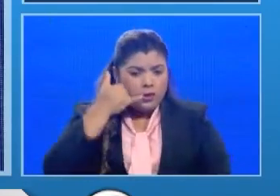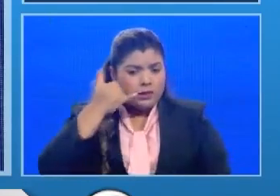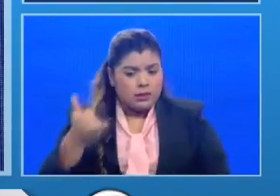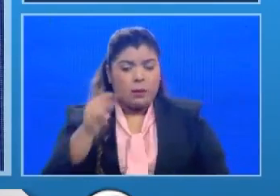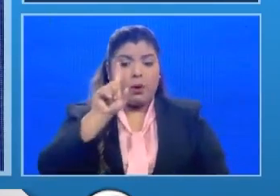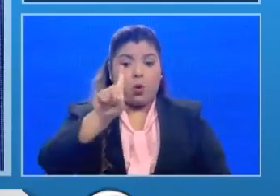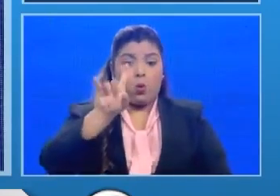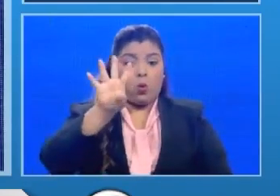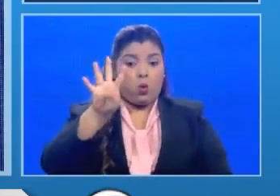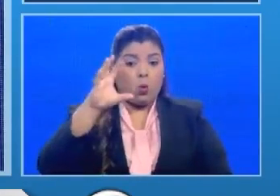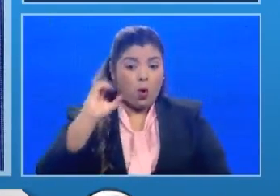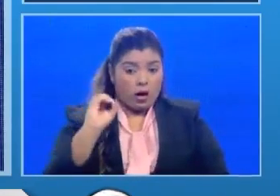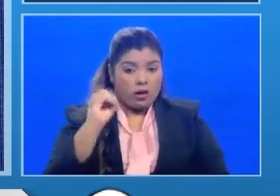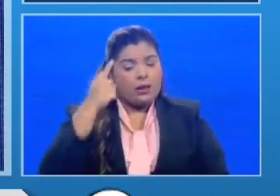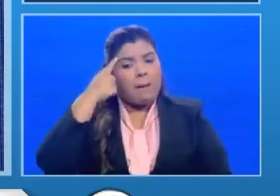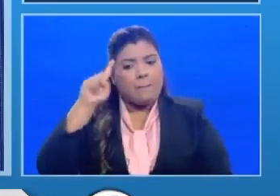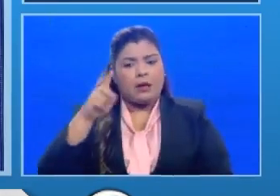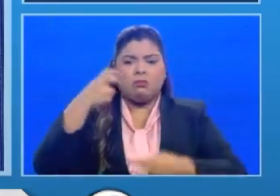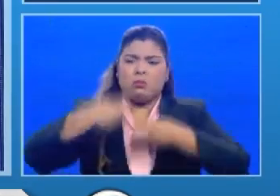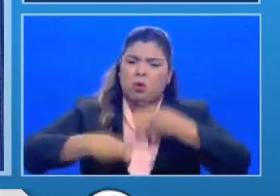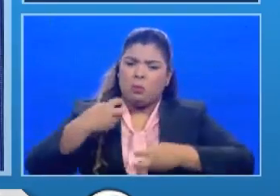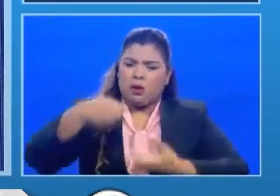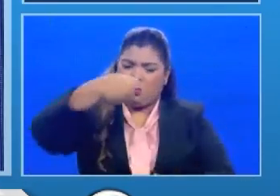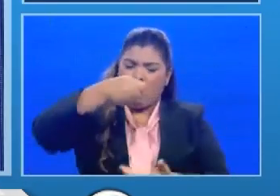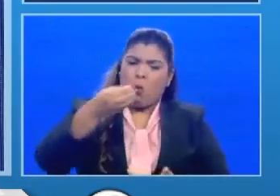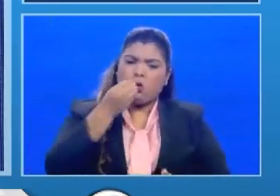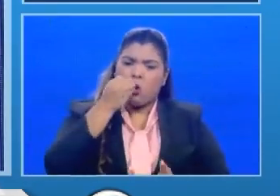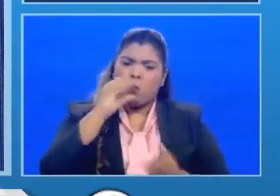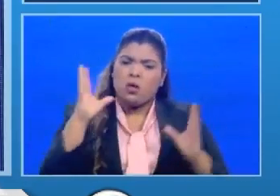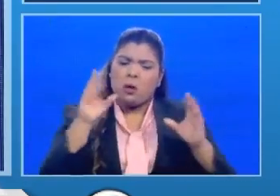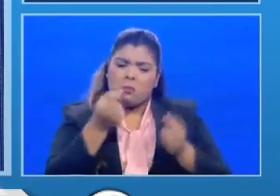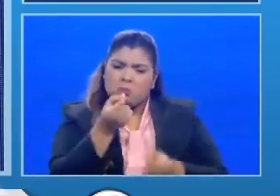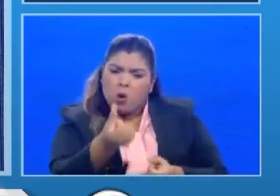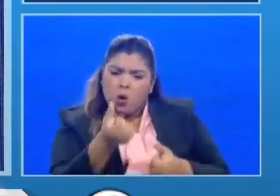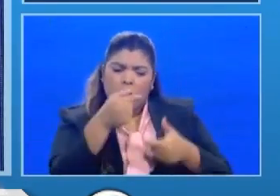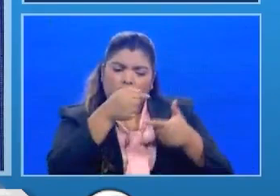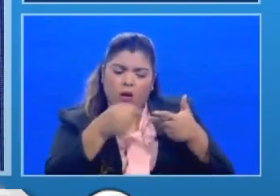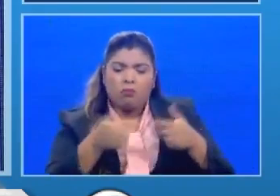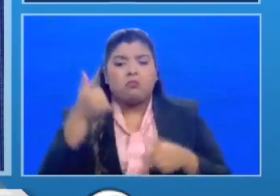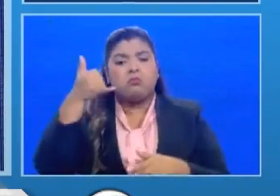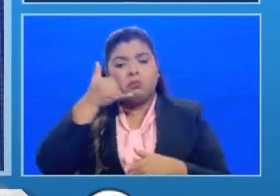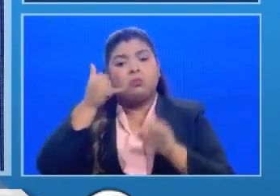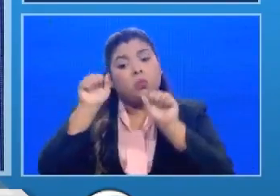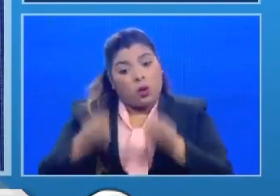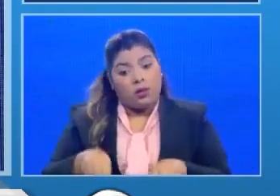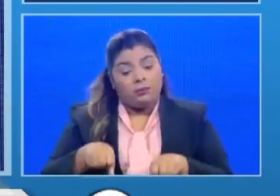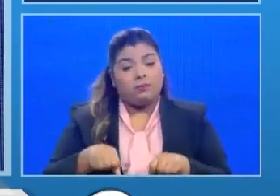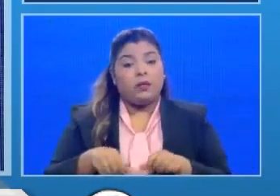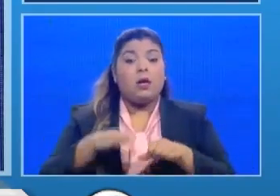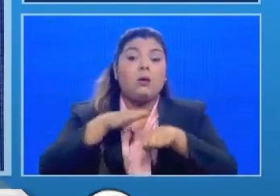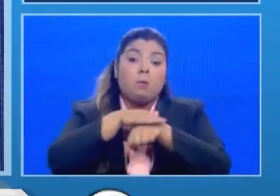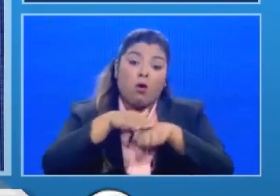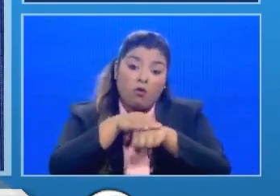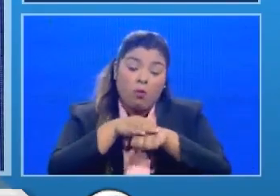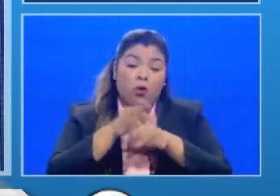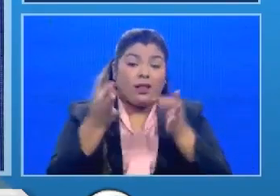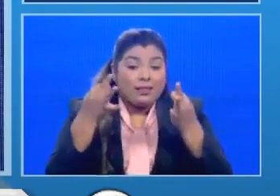las medidas al respecto tratemos de extender lo más que podamos el bono y la bolsa